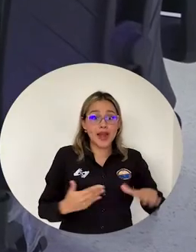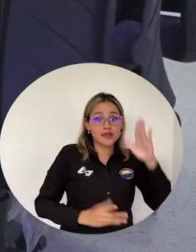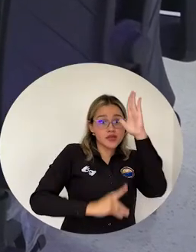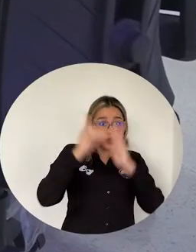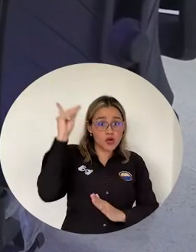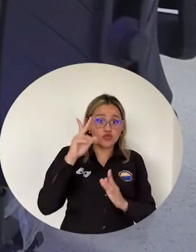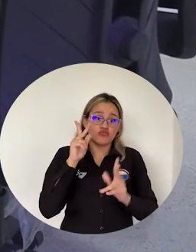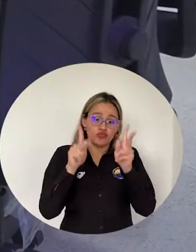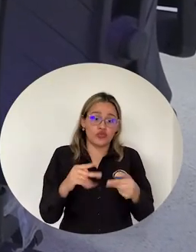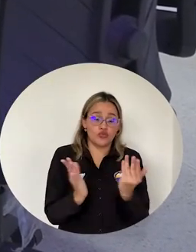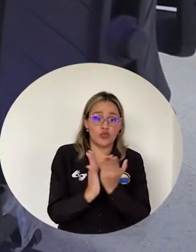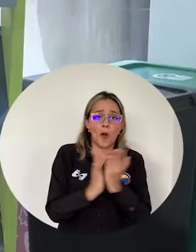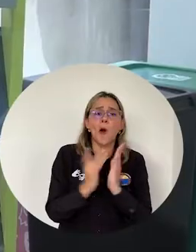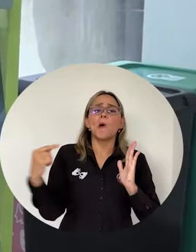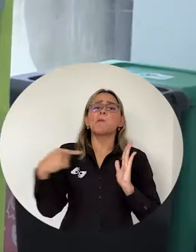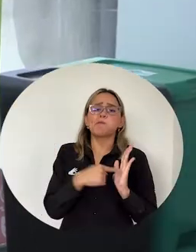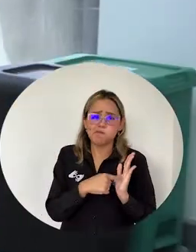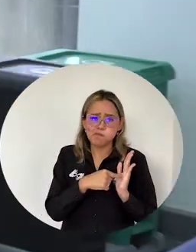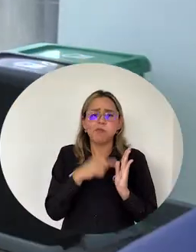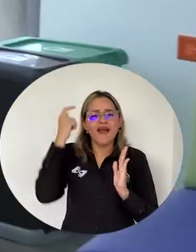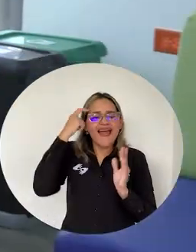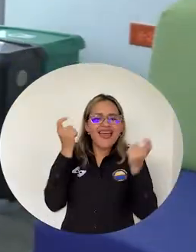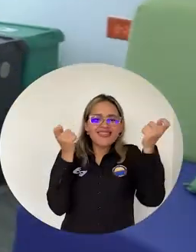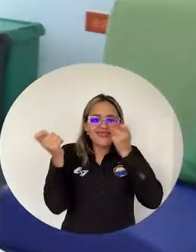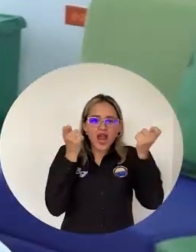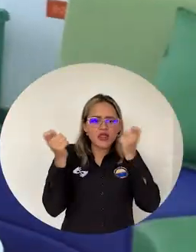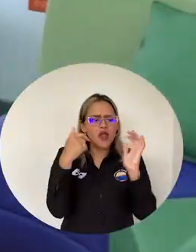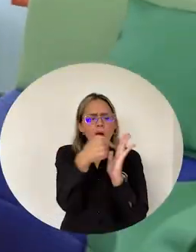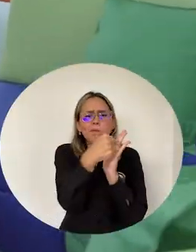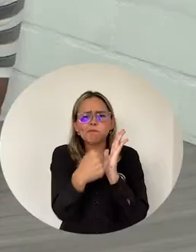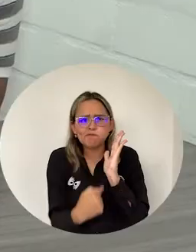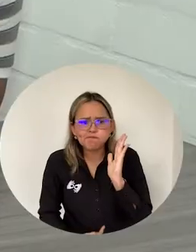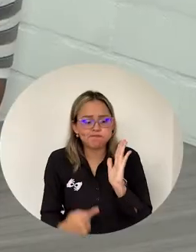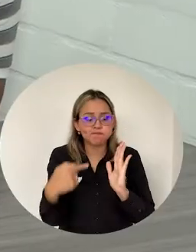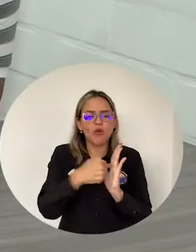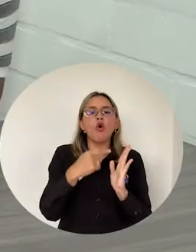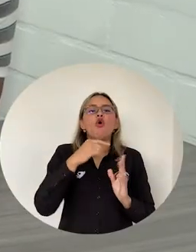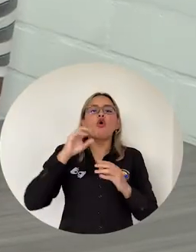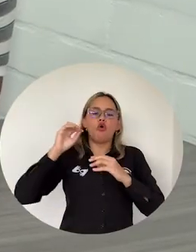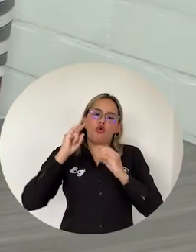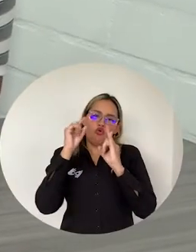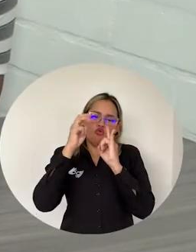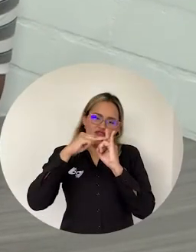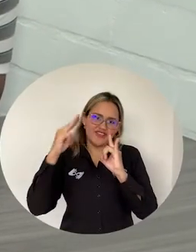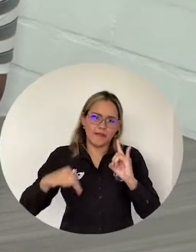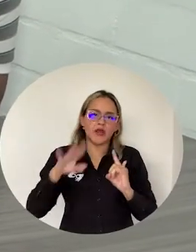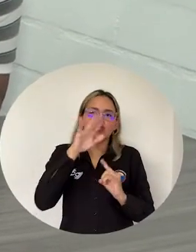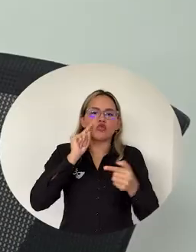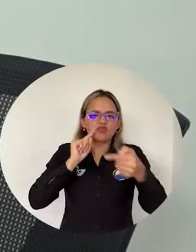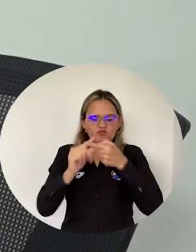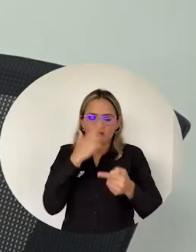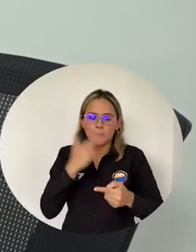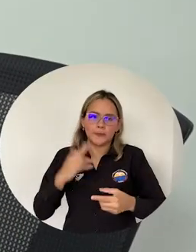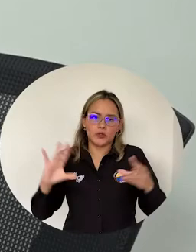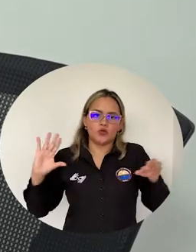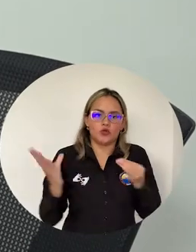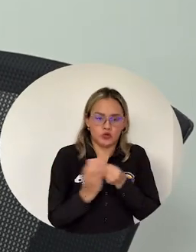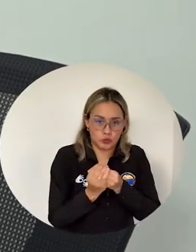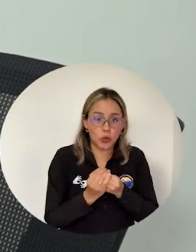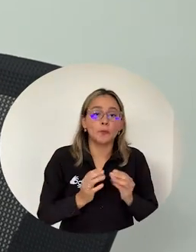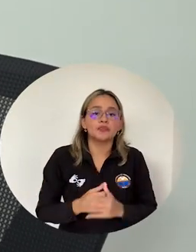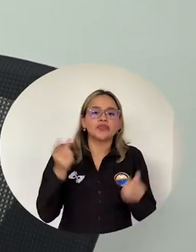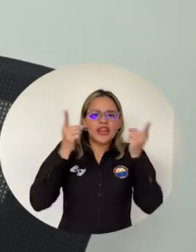Plan de Desarrollo Estudiantil se destacan estrategias que respaldan estas iniciativas Como Universidad Comprometida con la Inclusión La